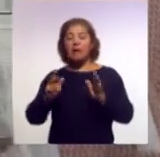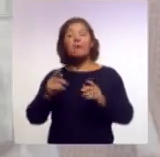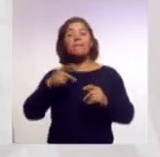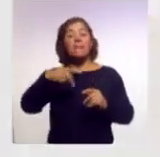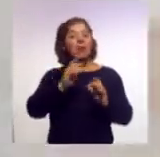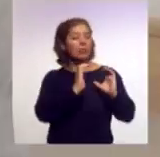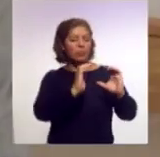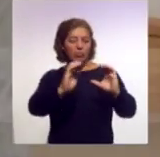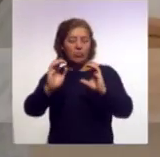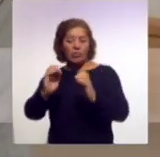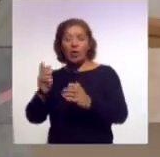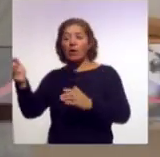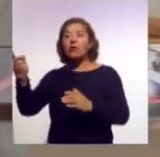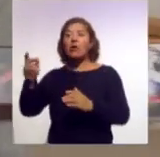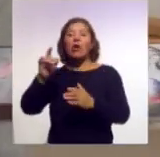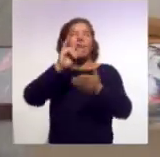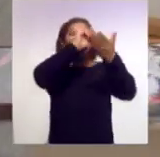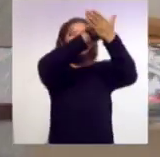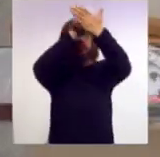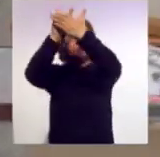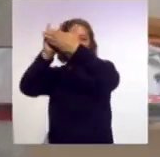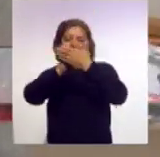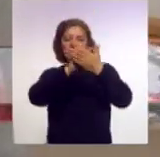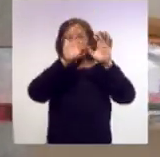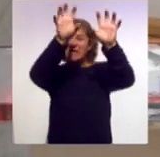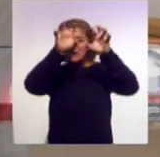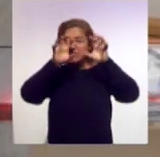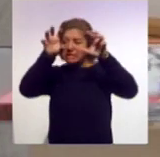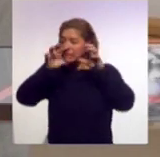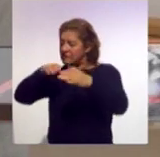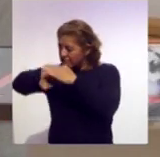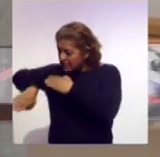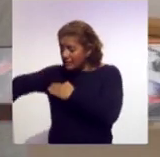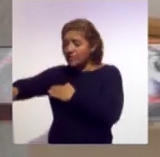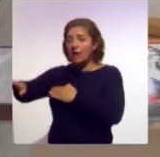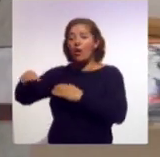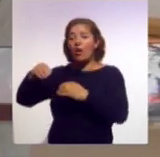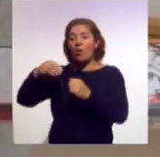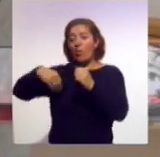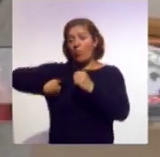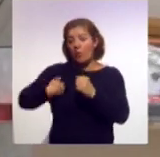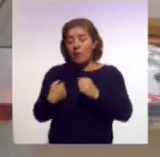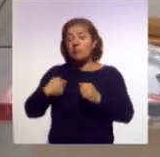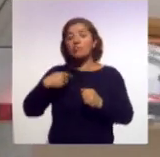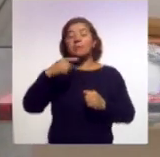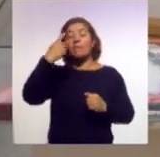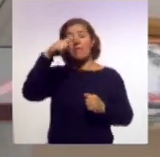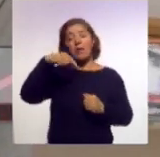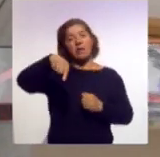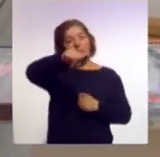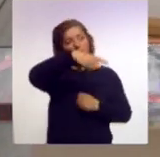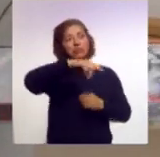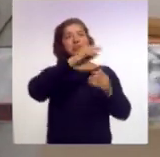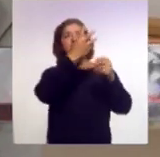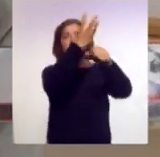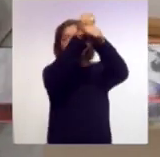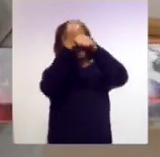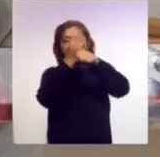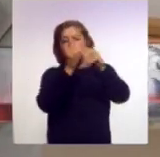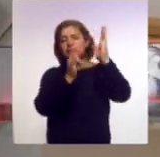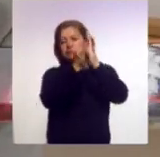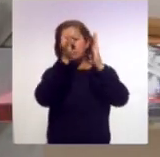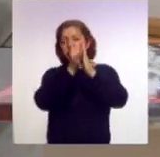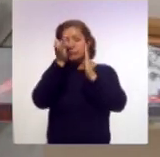bodega. Los que faltan por restaurar son sobre todo los inmuebles por destino